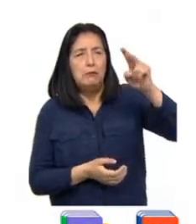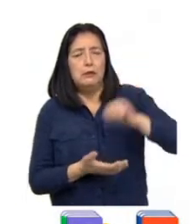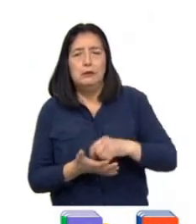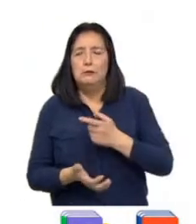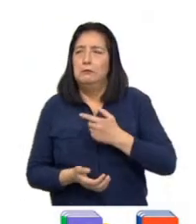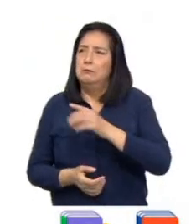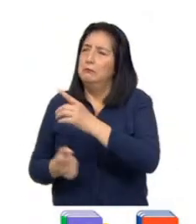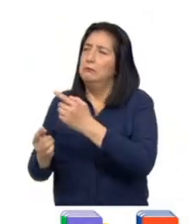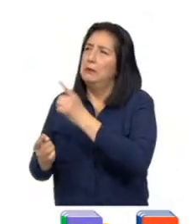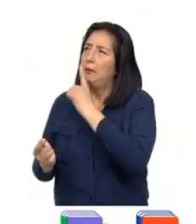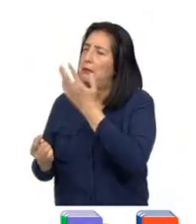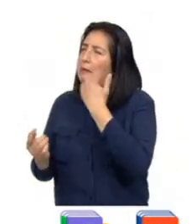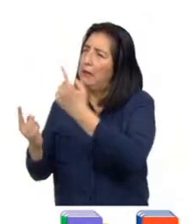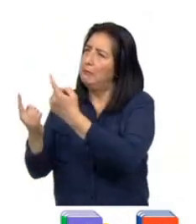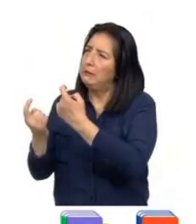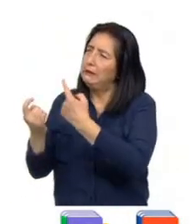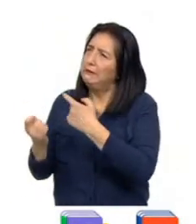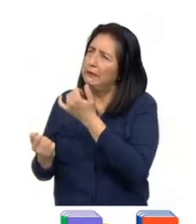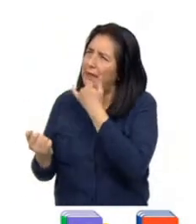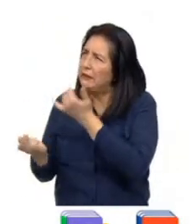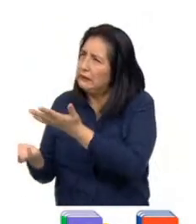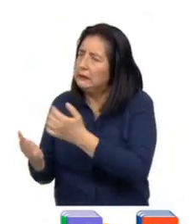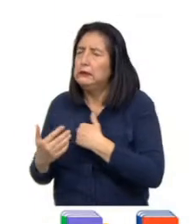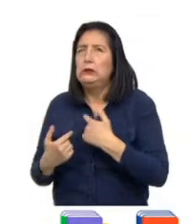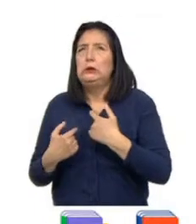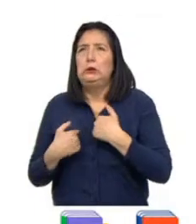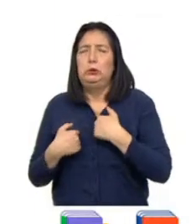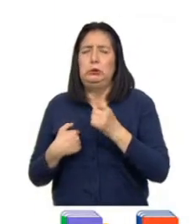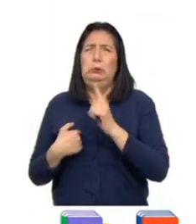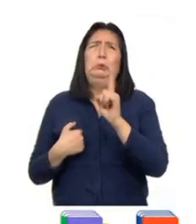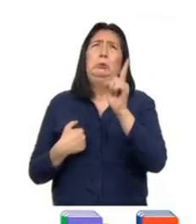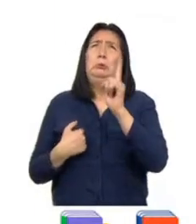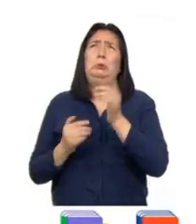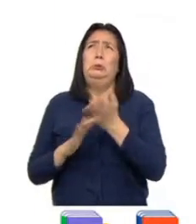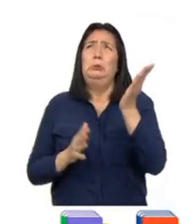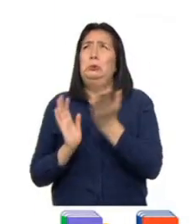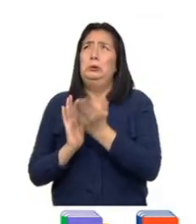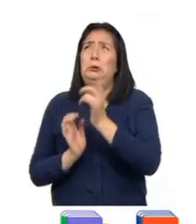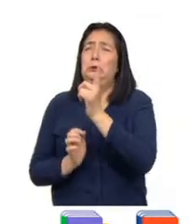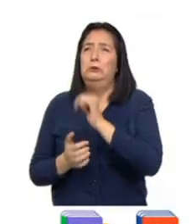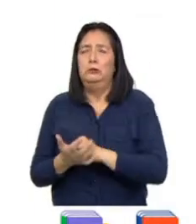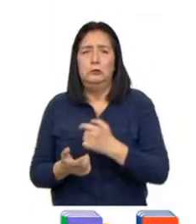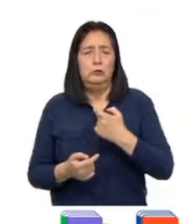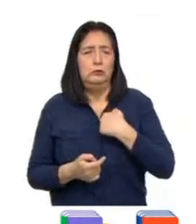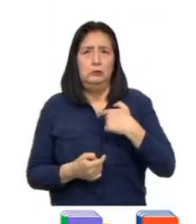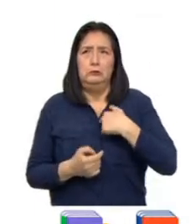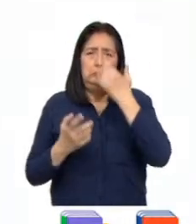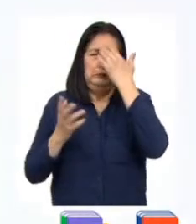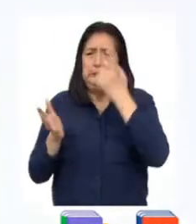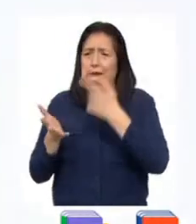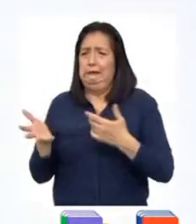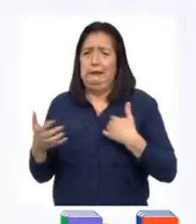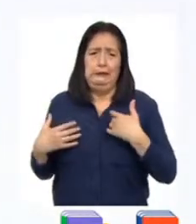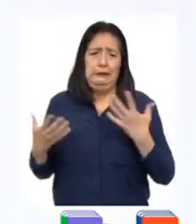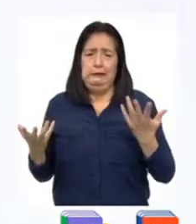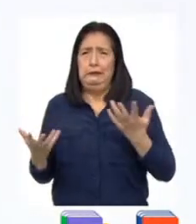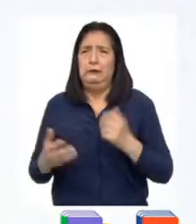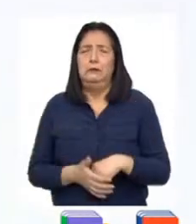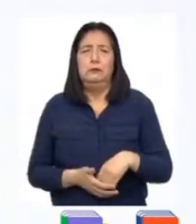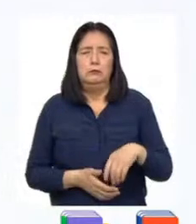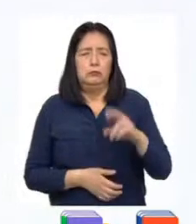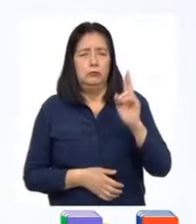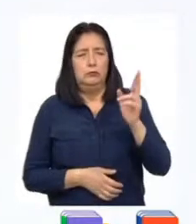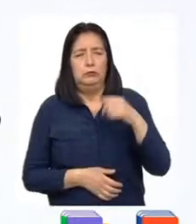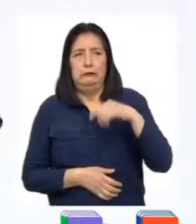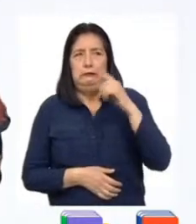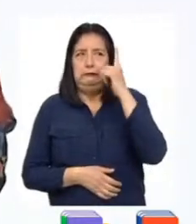preguntaban si me pasaba algo, porque yo ya no quería ir al colegio y yo no sabía qué hacer. Profesora, qué